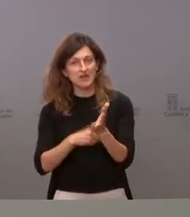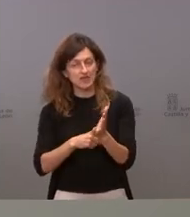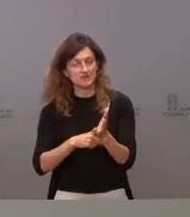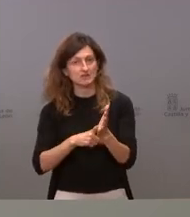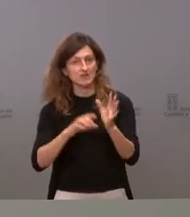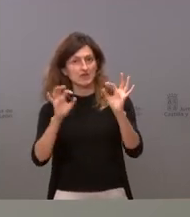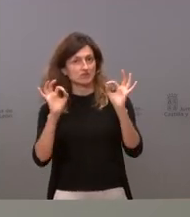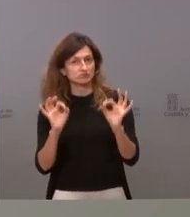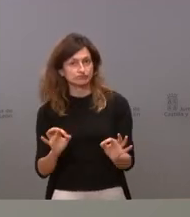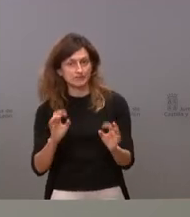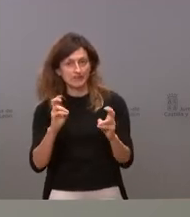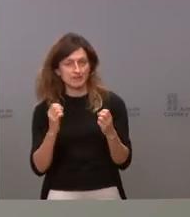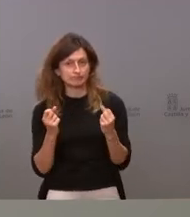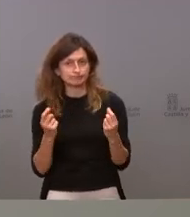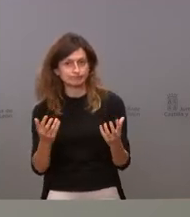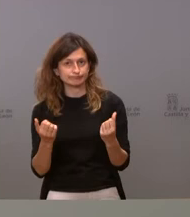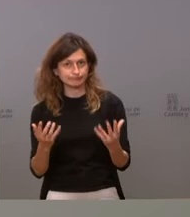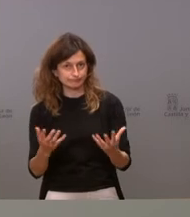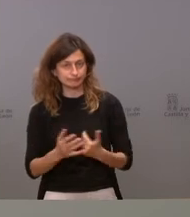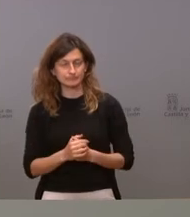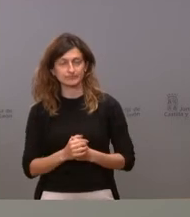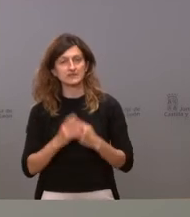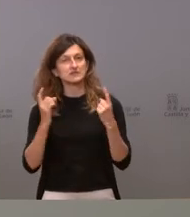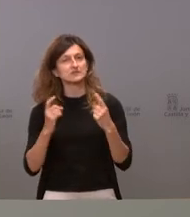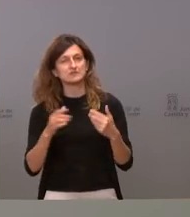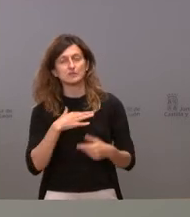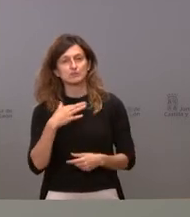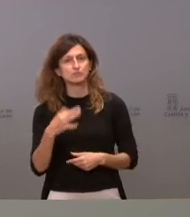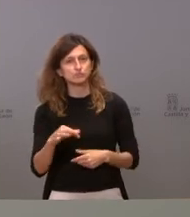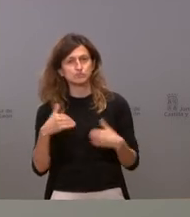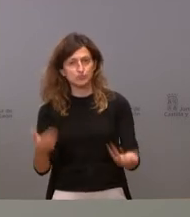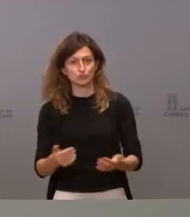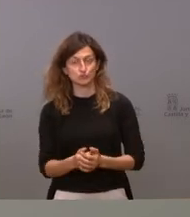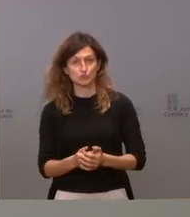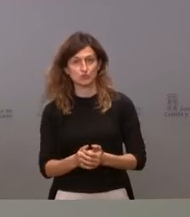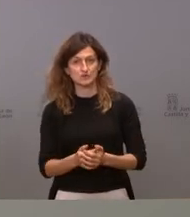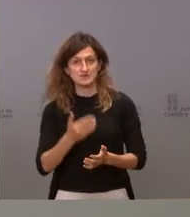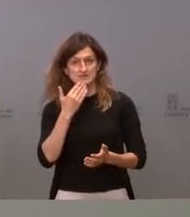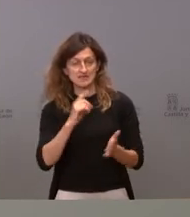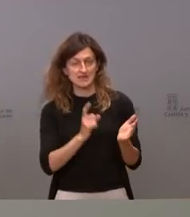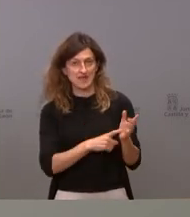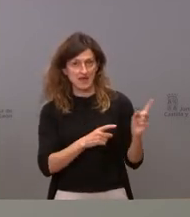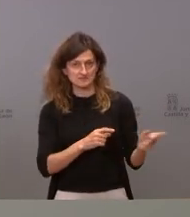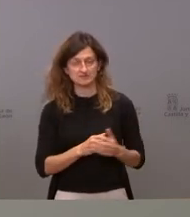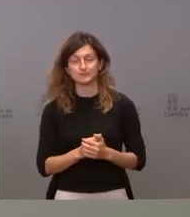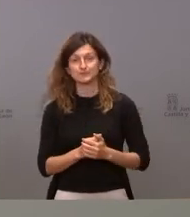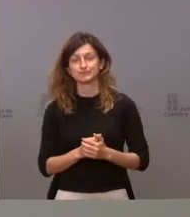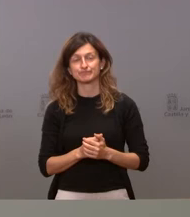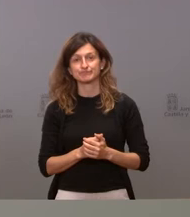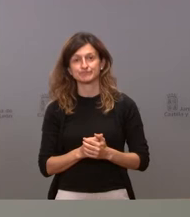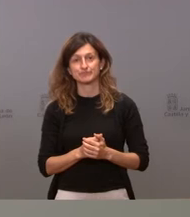agilizar y hacerlo antes posible mientras esa ley esté así pero para